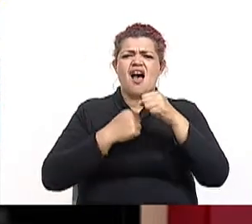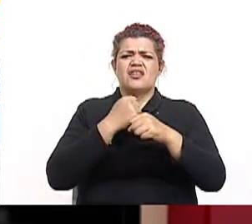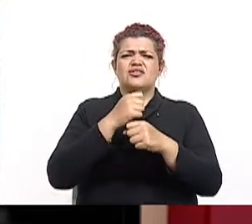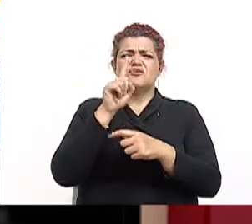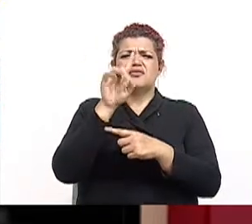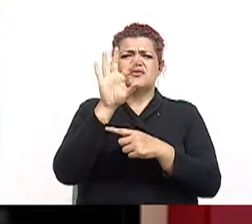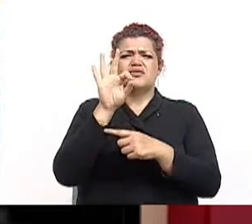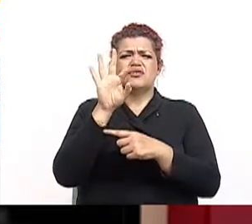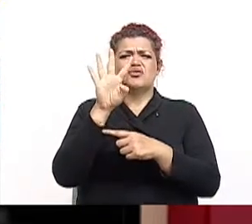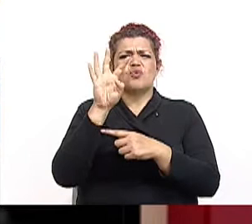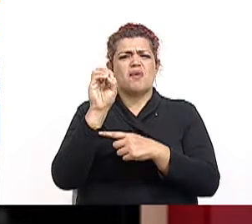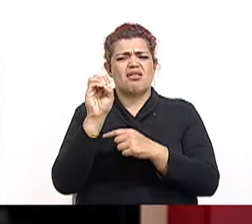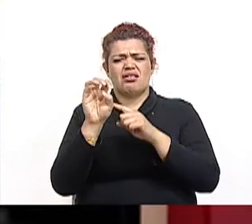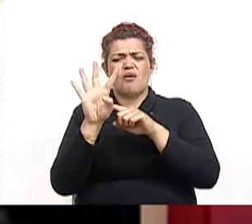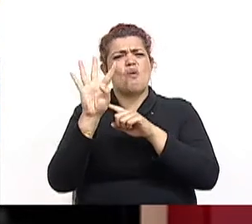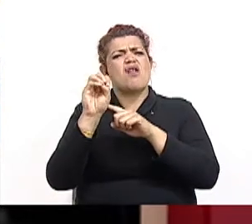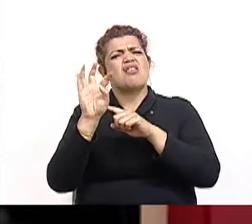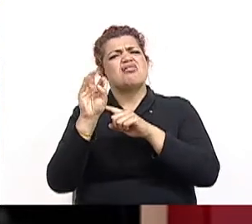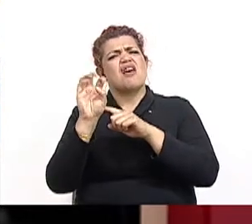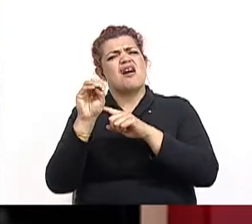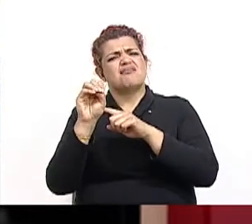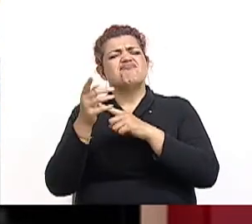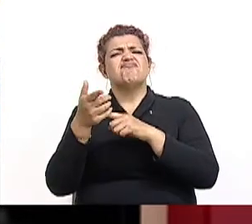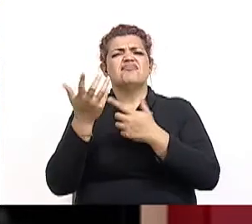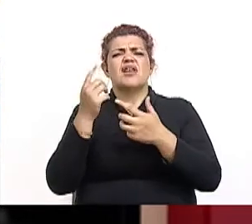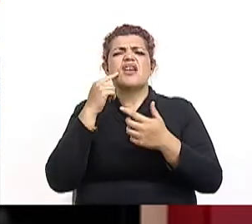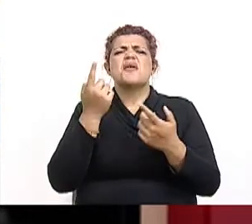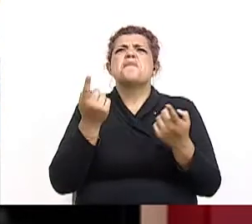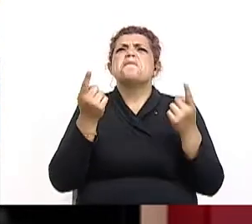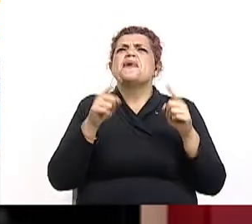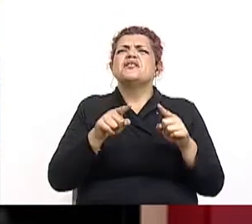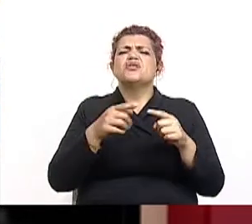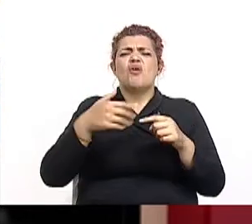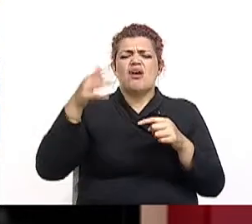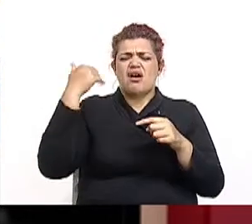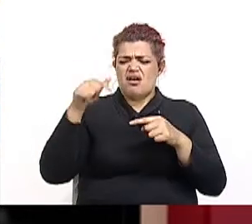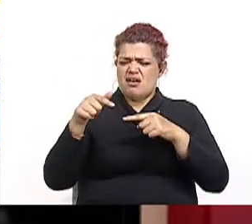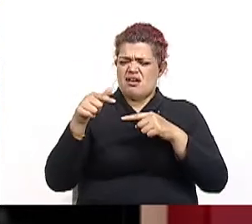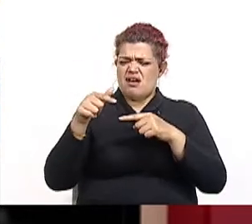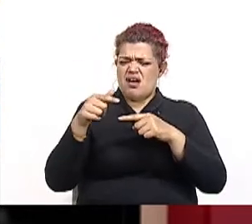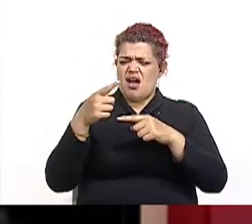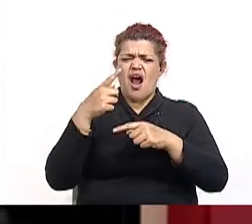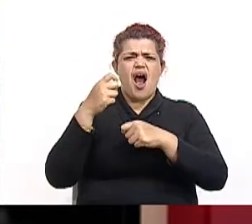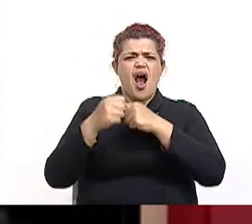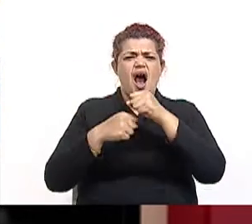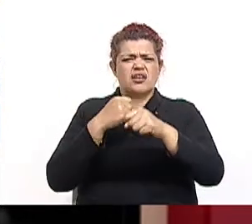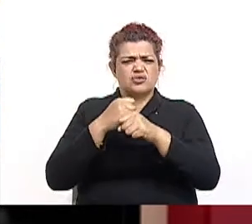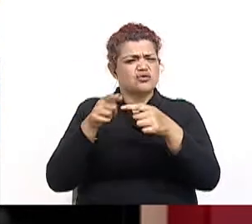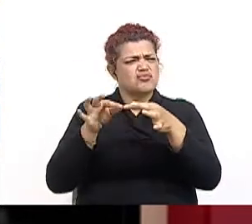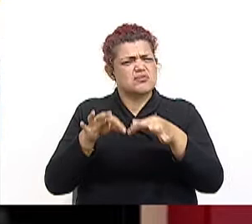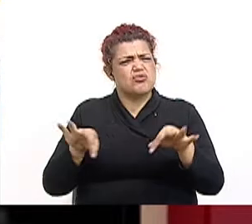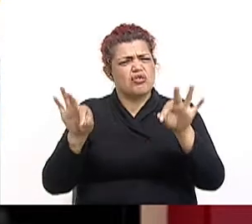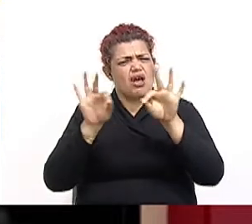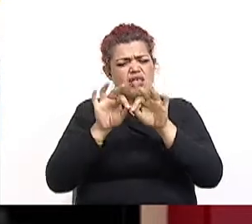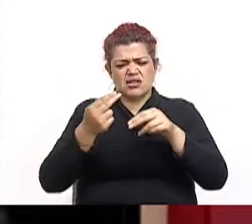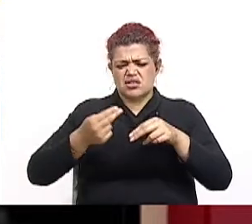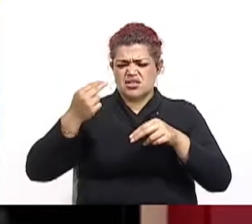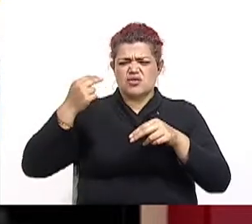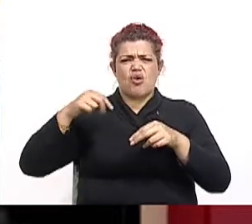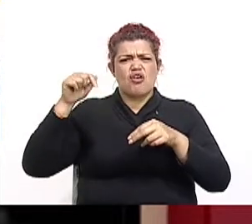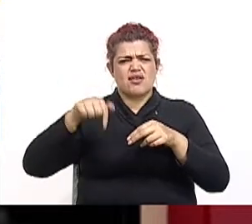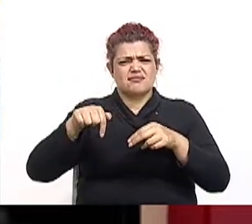que se incluyeron para que fuera una década realmente importante en la historia